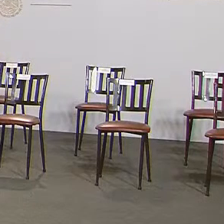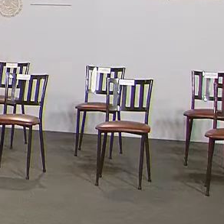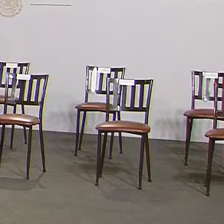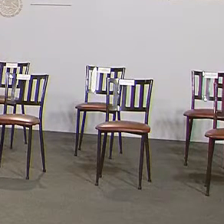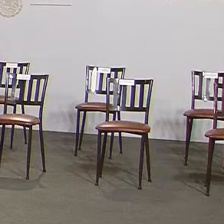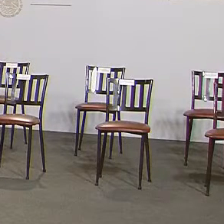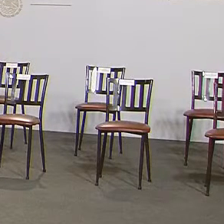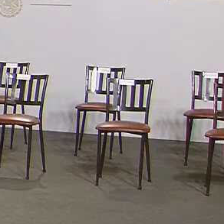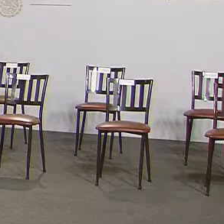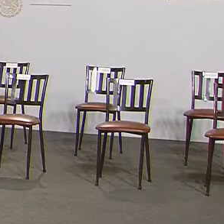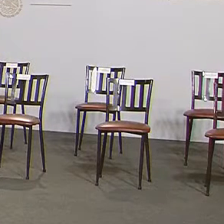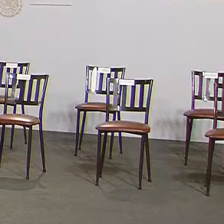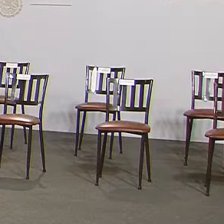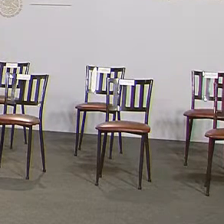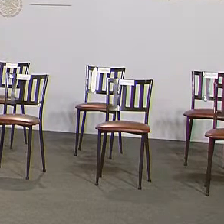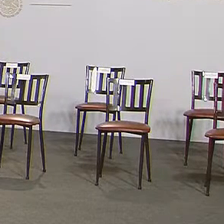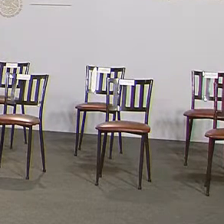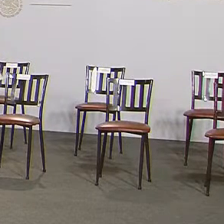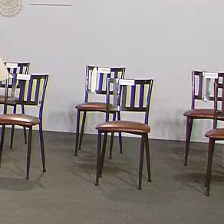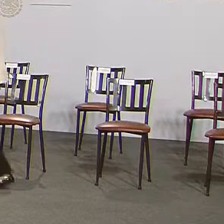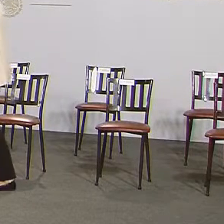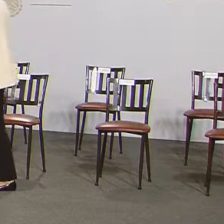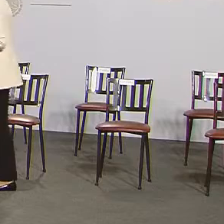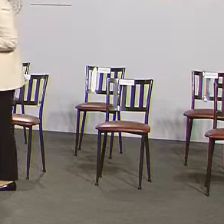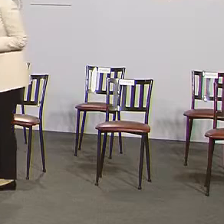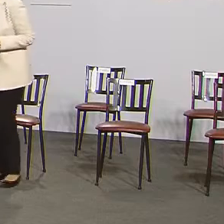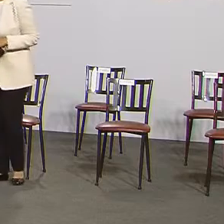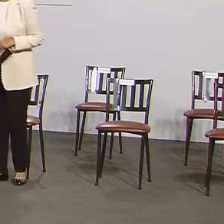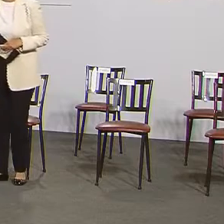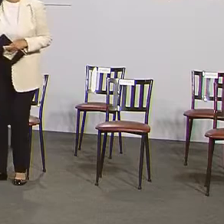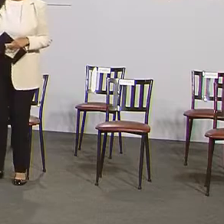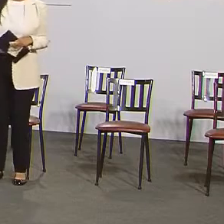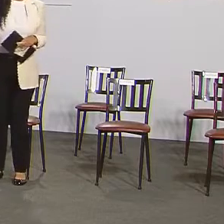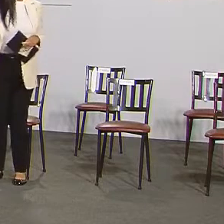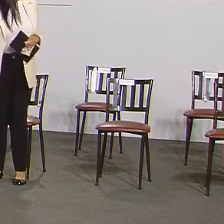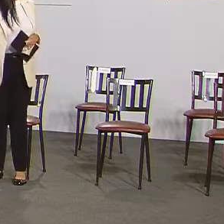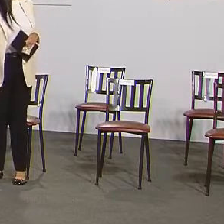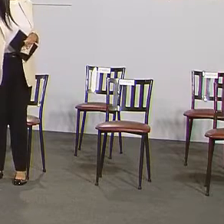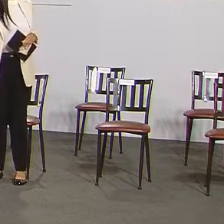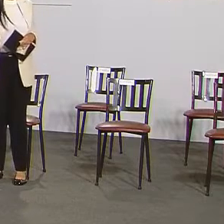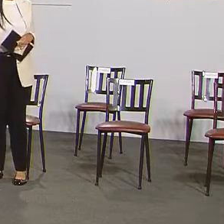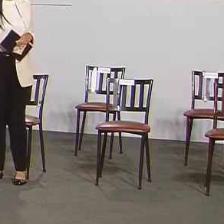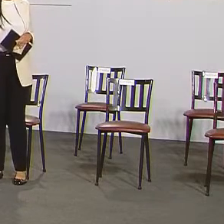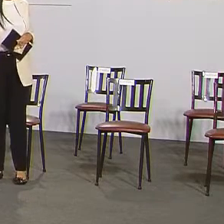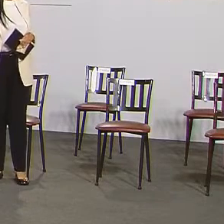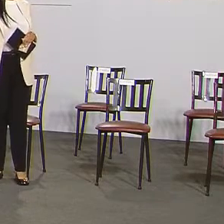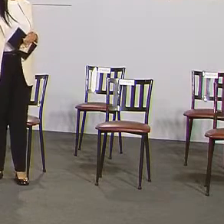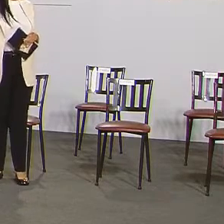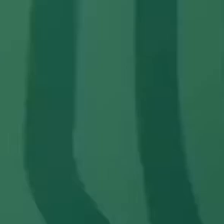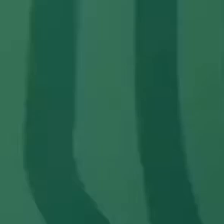Pues nos da mucho gusto poder